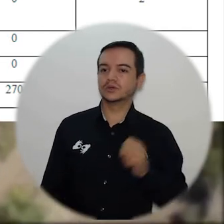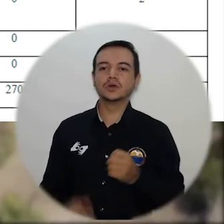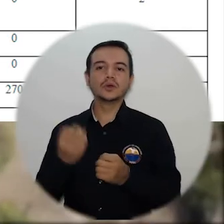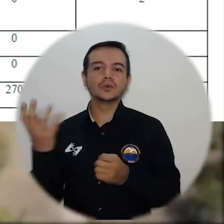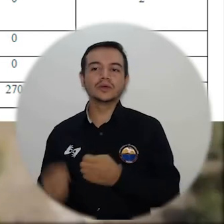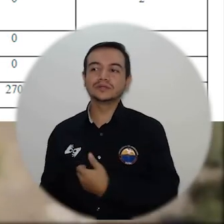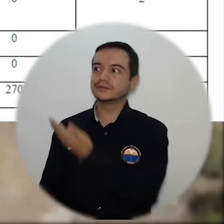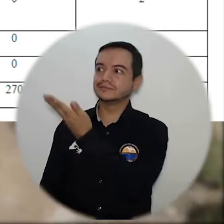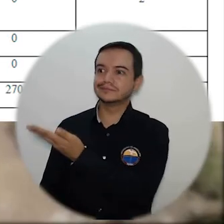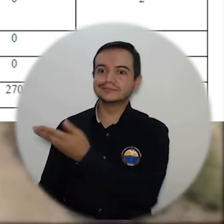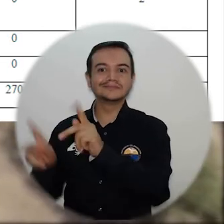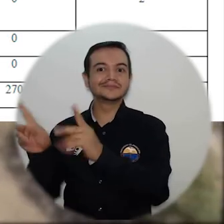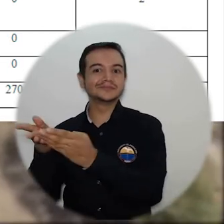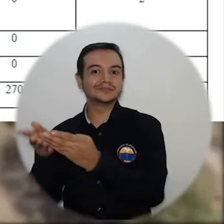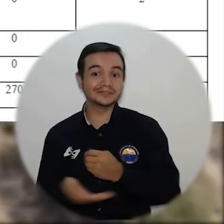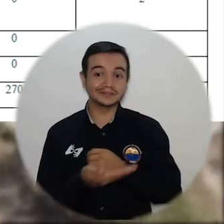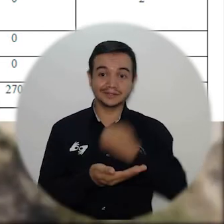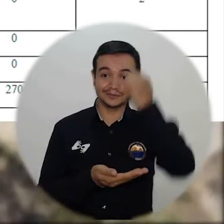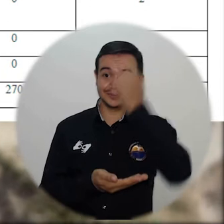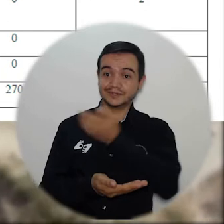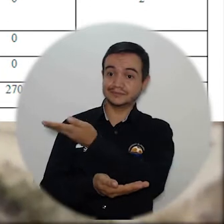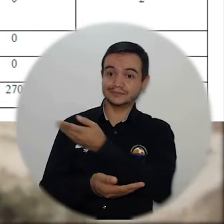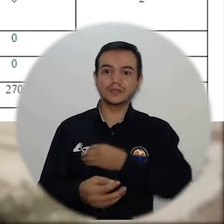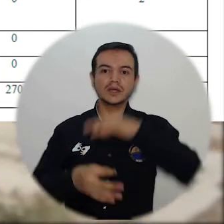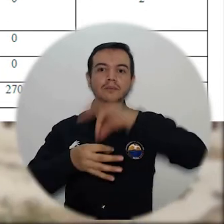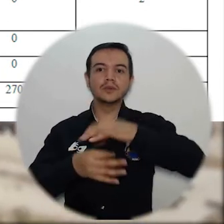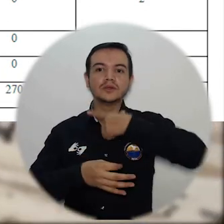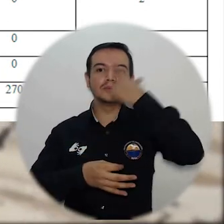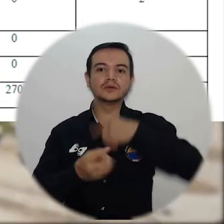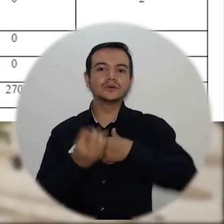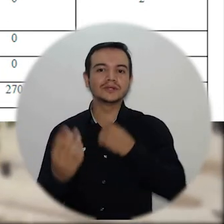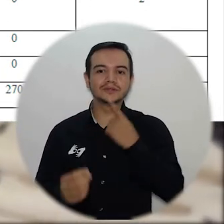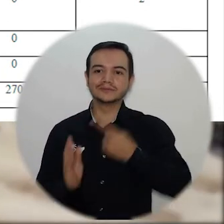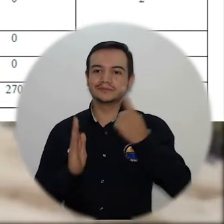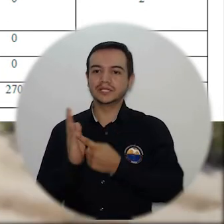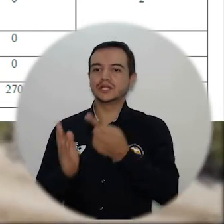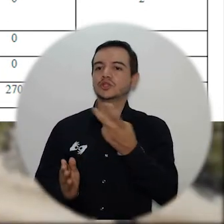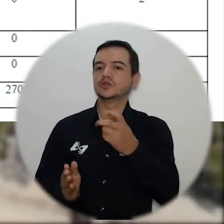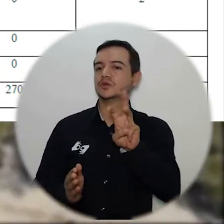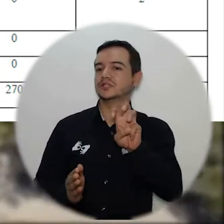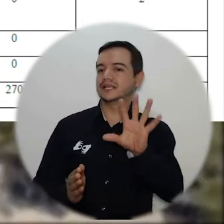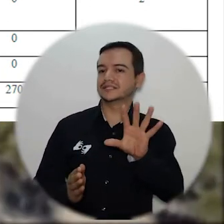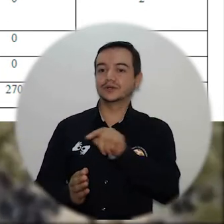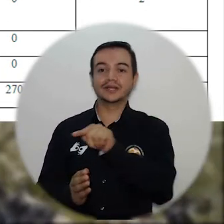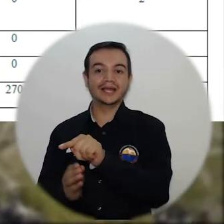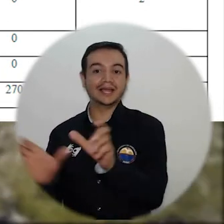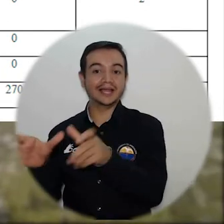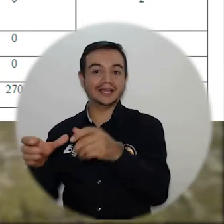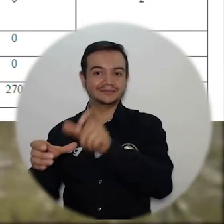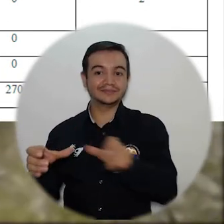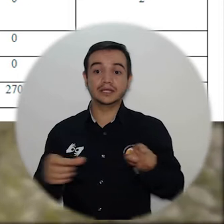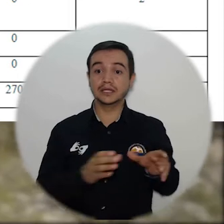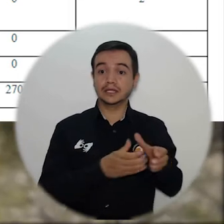sacó 144 votos de estudiantes y 3 de docentes. Votos en blanco hubo 1.285 de estudiantes